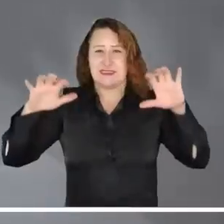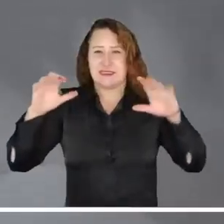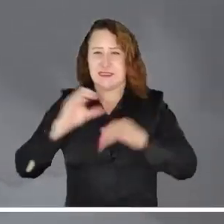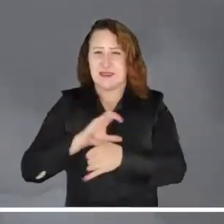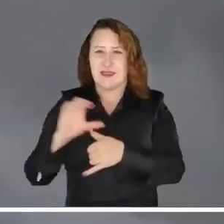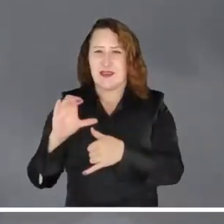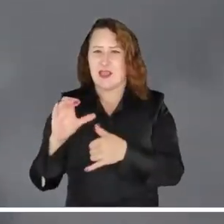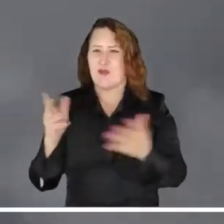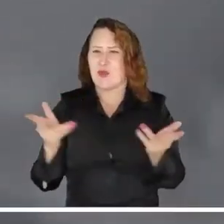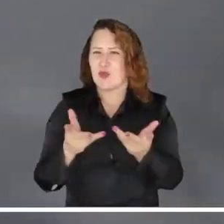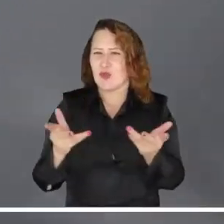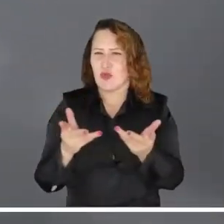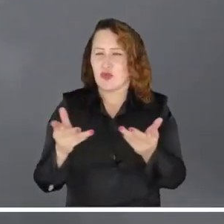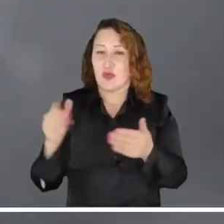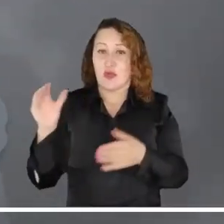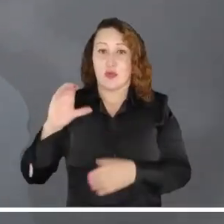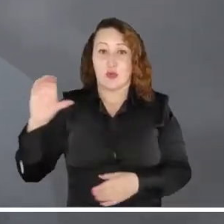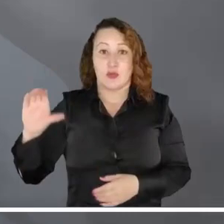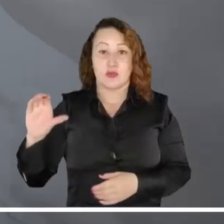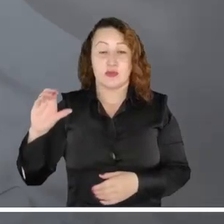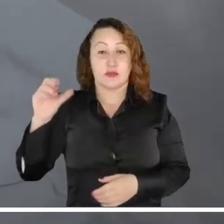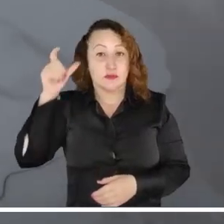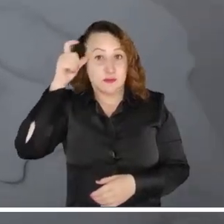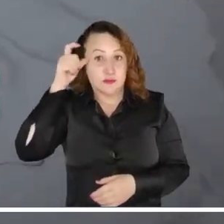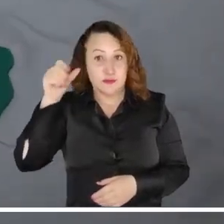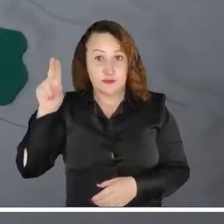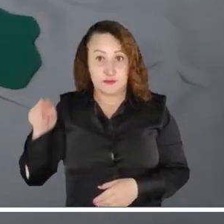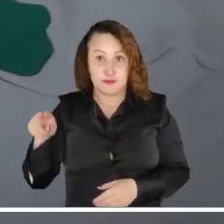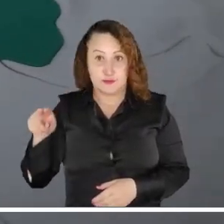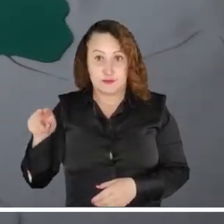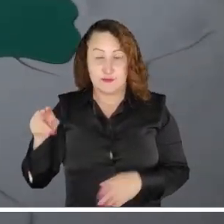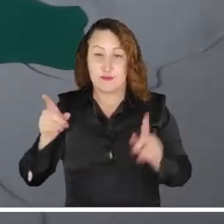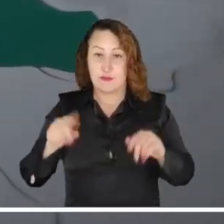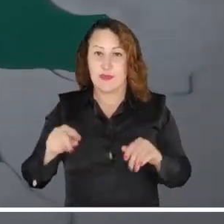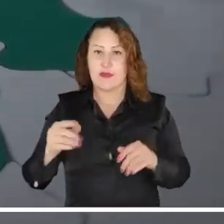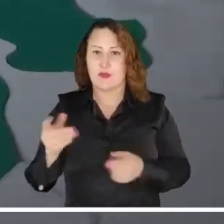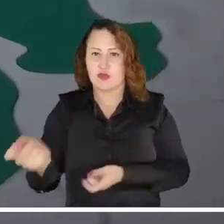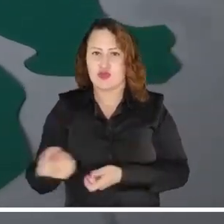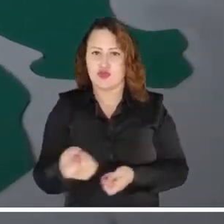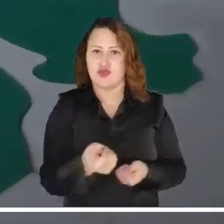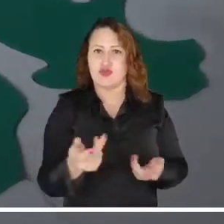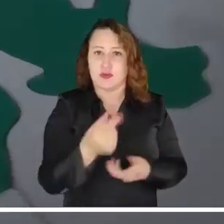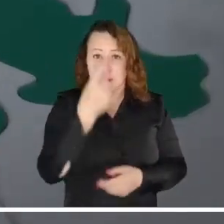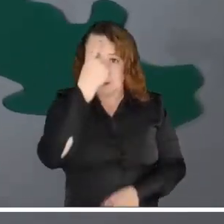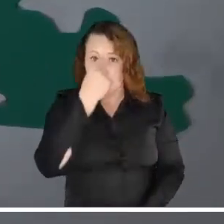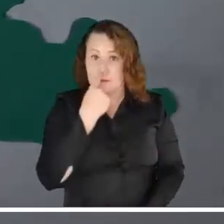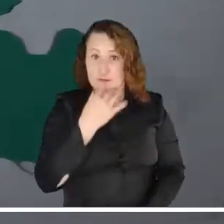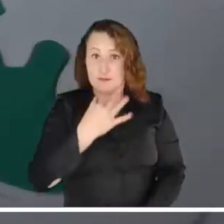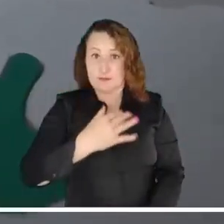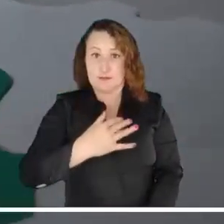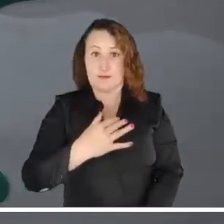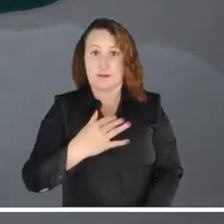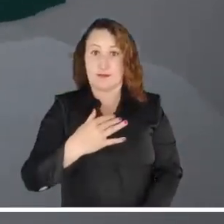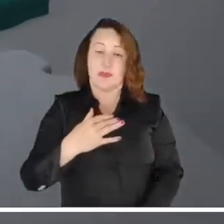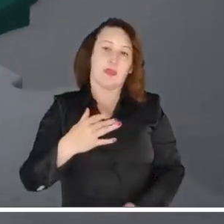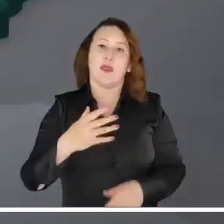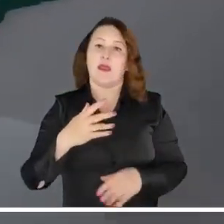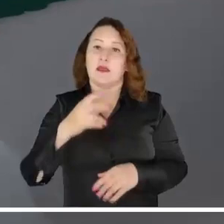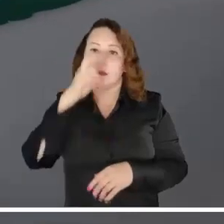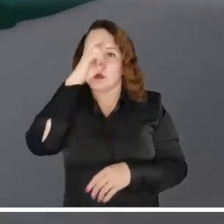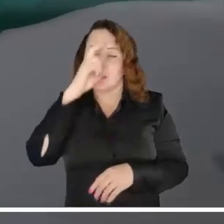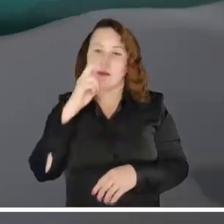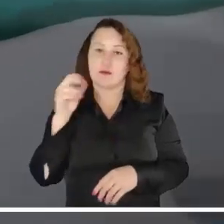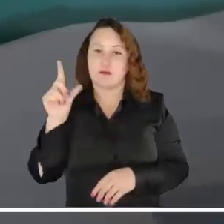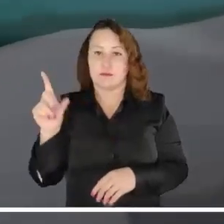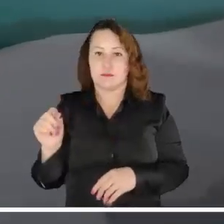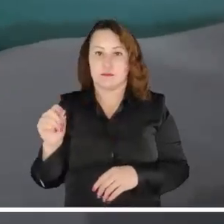lluvias caribeñas caerían sobre la zona costera de Córdoba y Zucre, así como en las cercanías de la Sierra Nevada de Santa Marta al